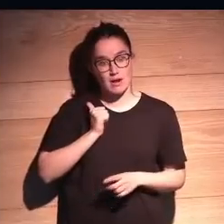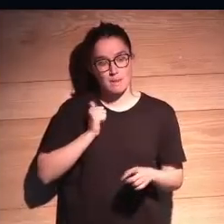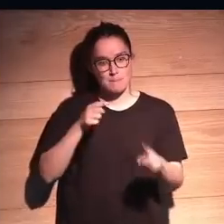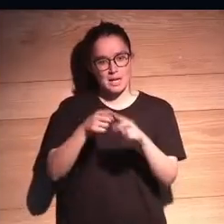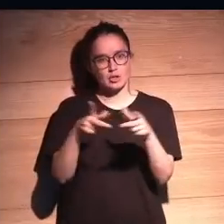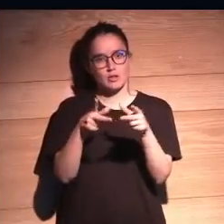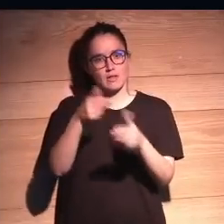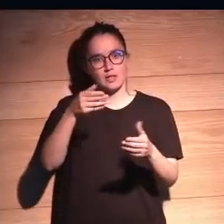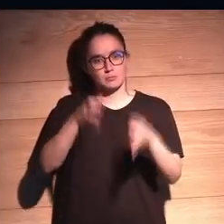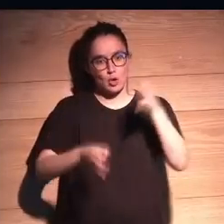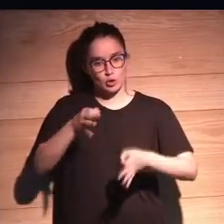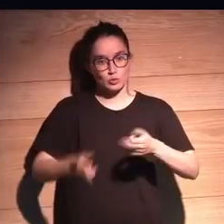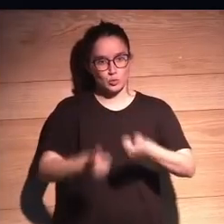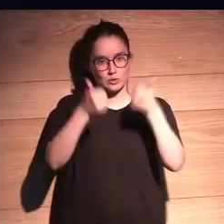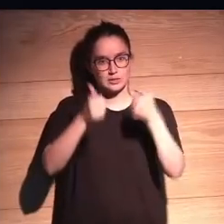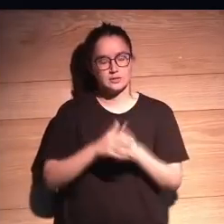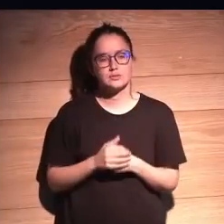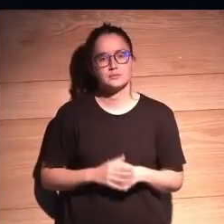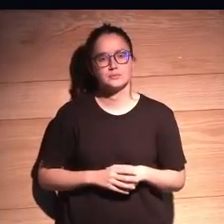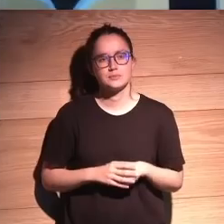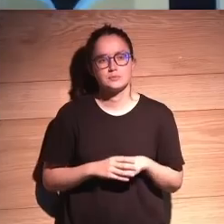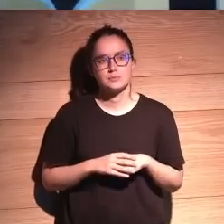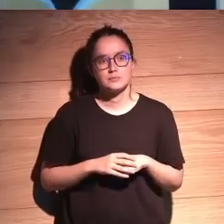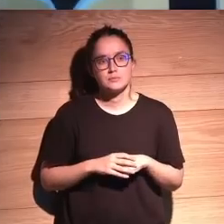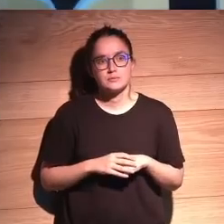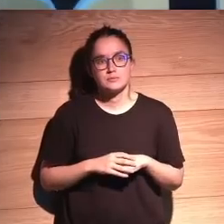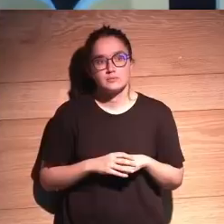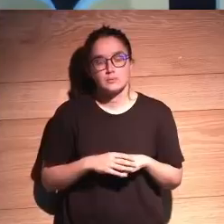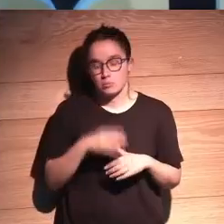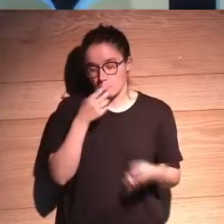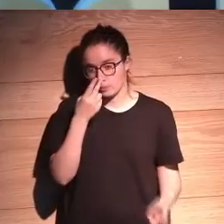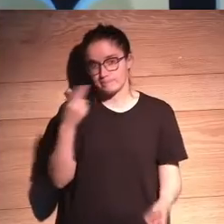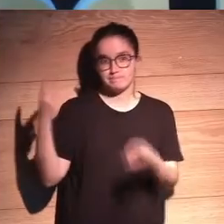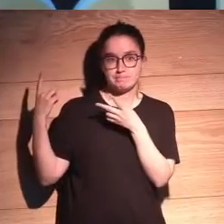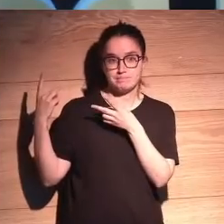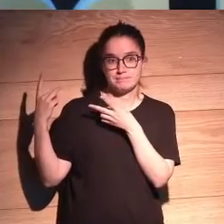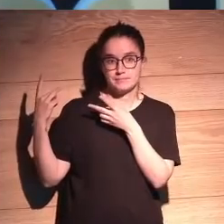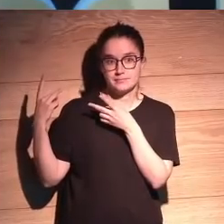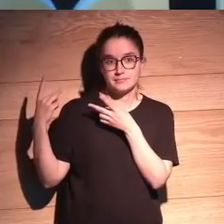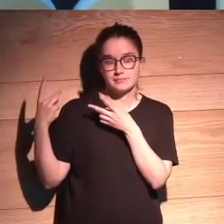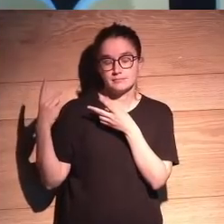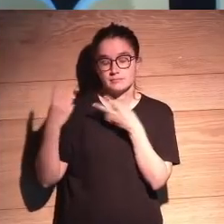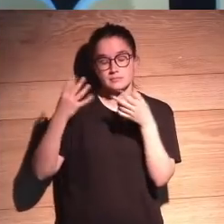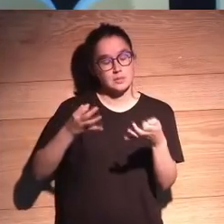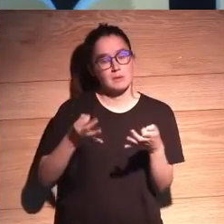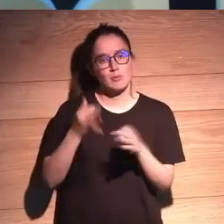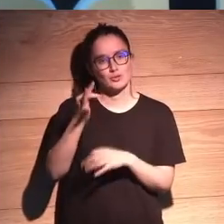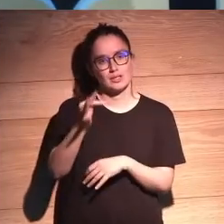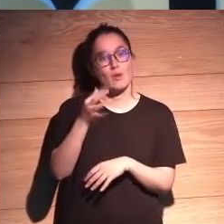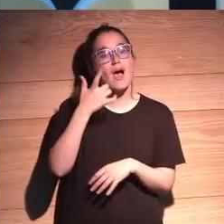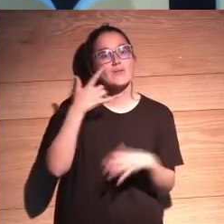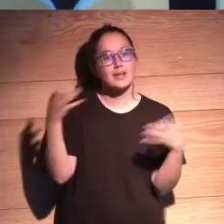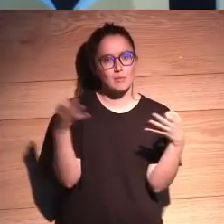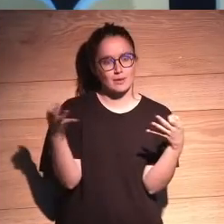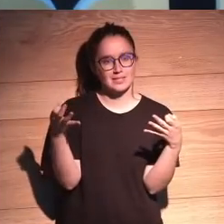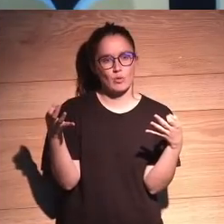sociedades más justas y equitativas? Sí. Bueno, pues, ¿por qué no miramos el pasado? Siempre es bueno mirar al pasado, a ver qué